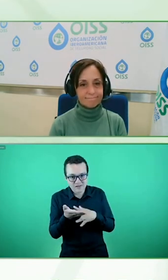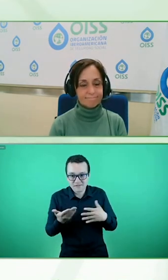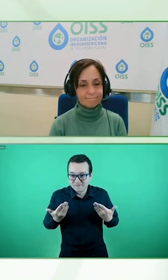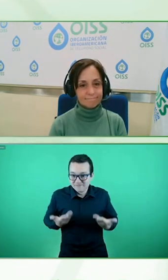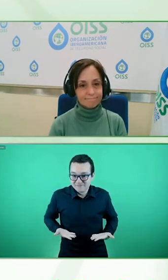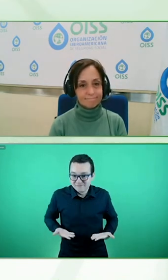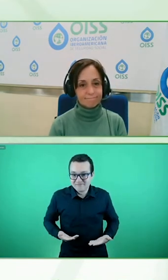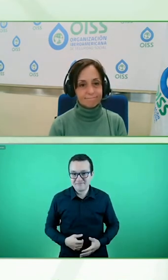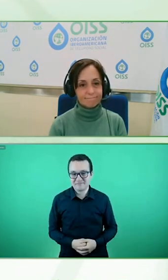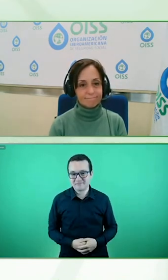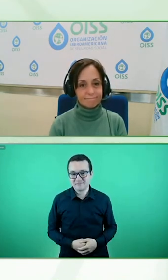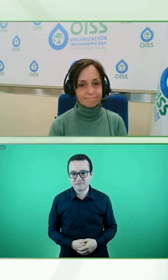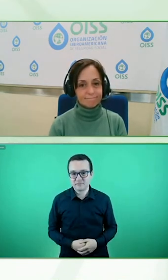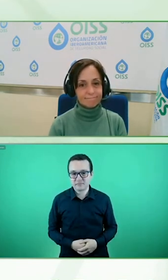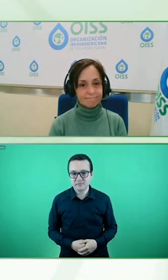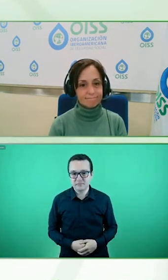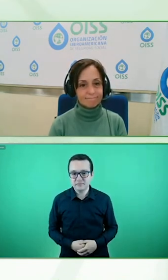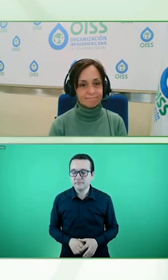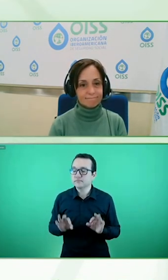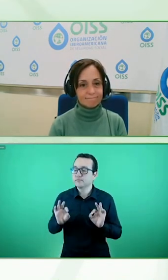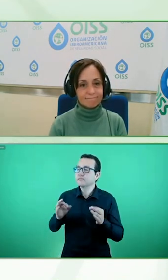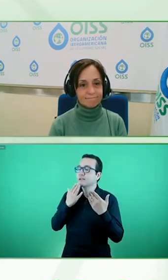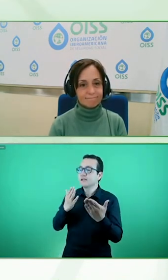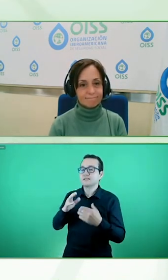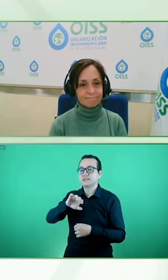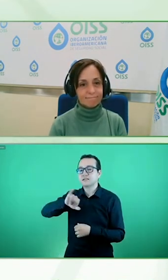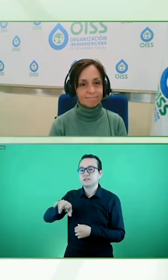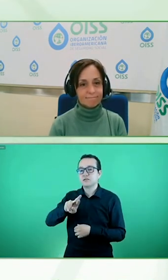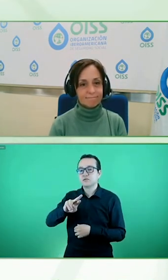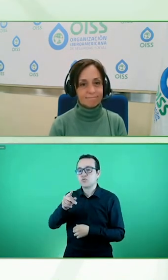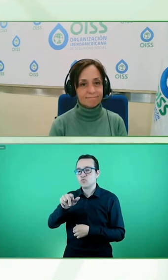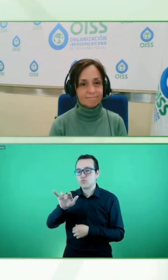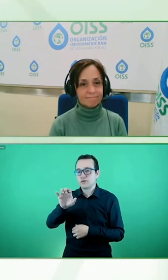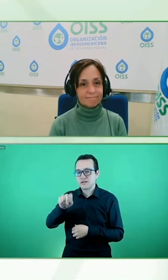muchas gracias Juergen ahora vamos a cambiar a Gabriel